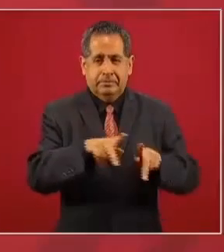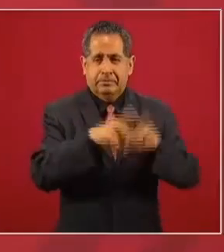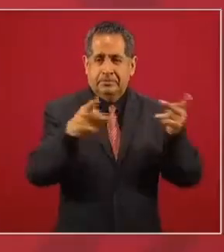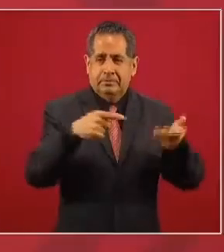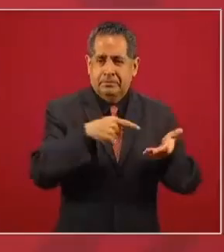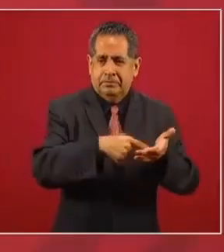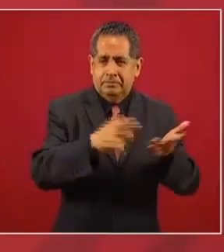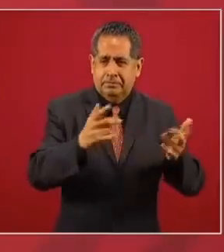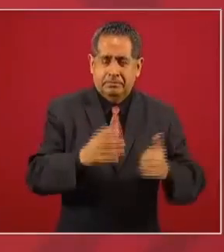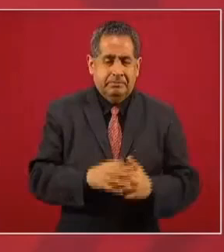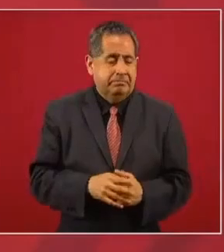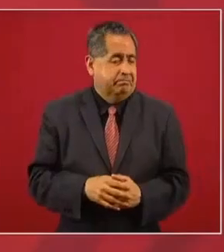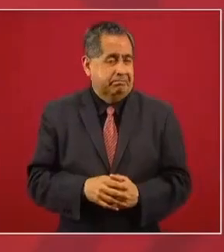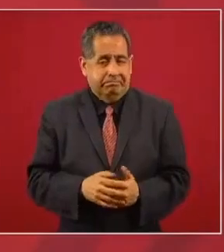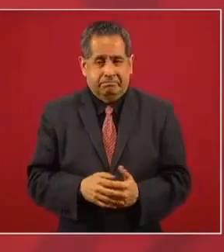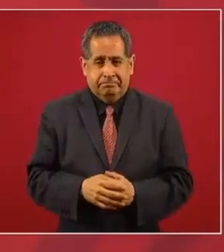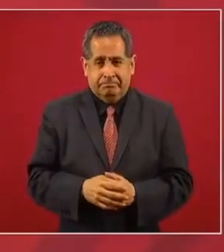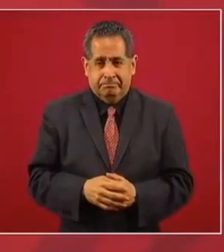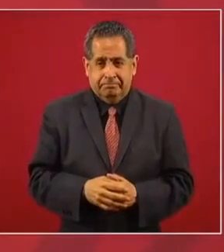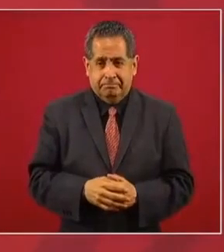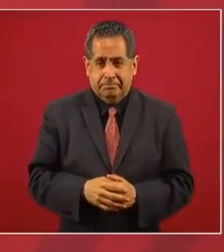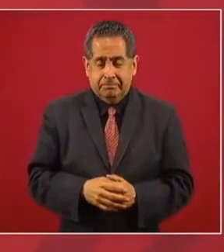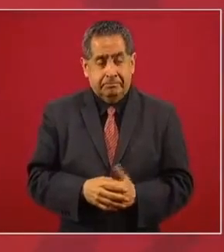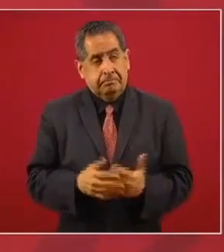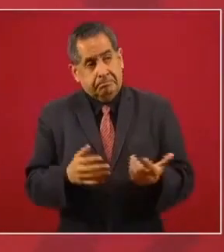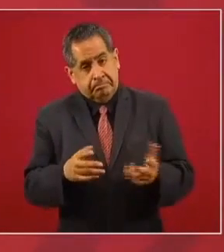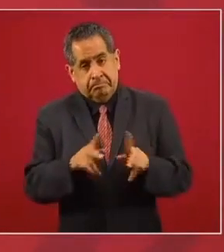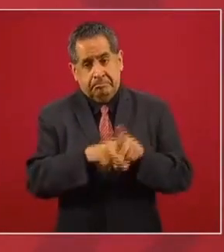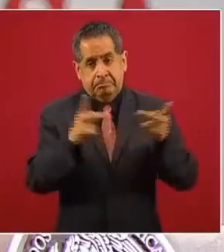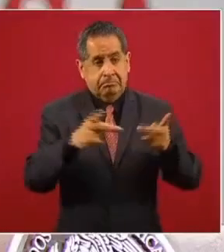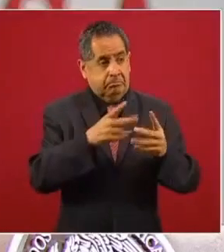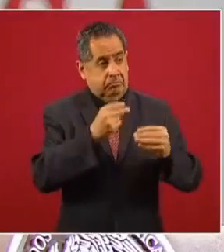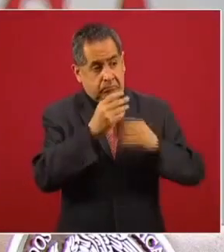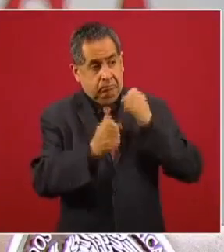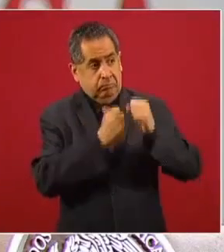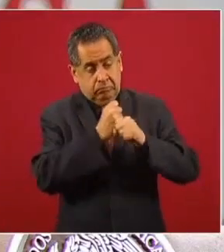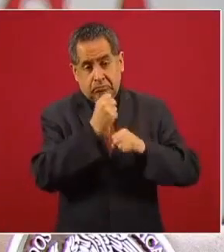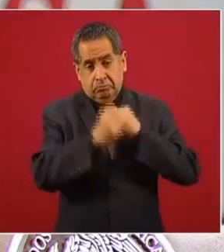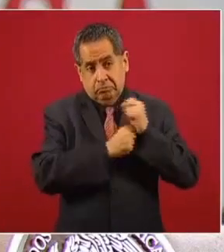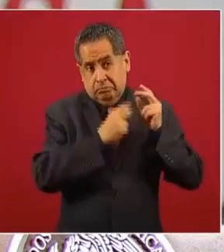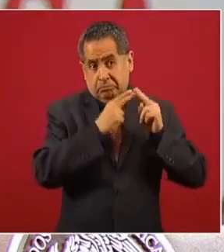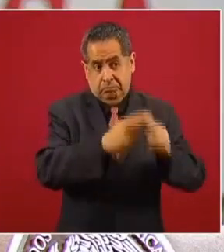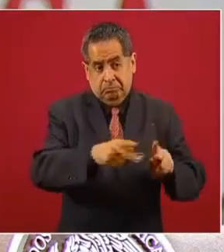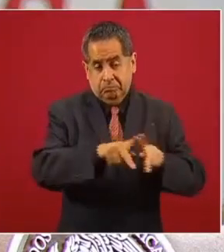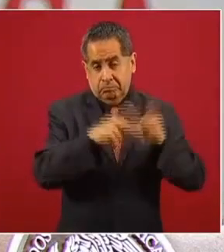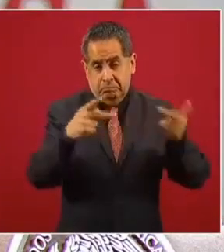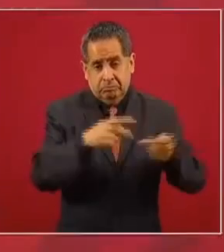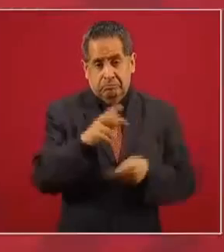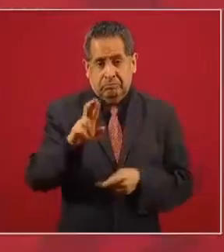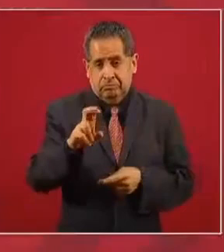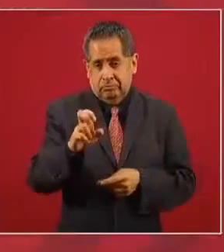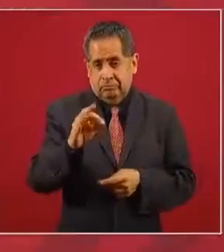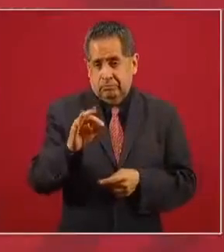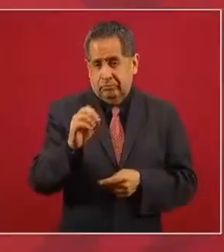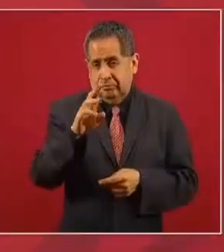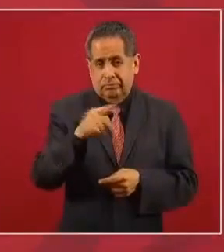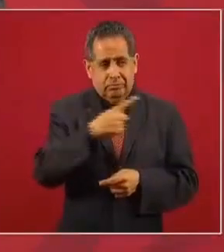de tantos años, con esa